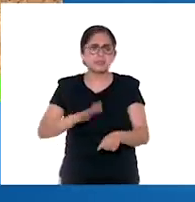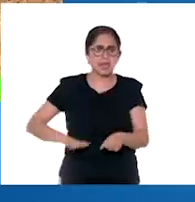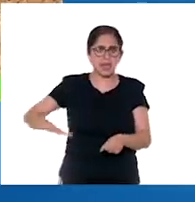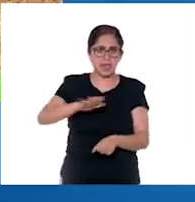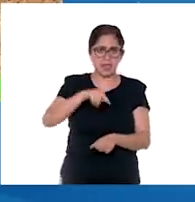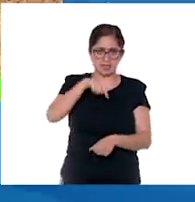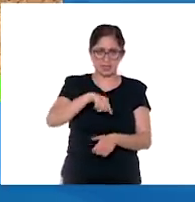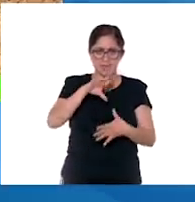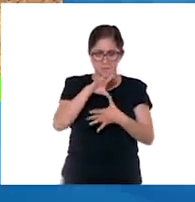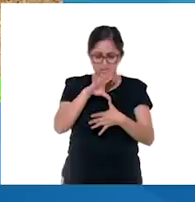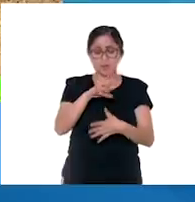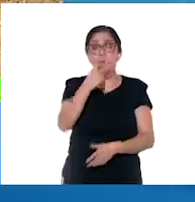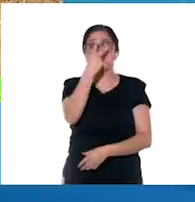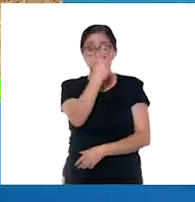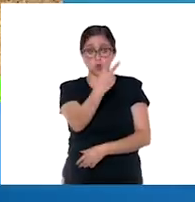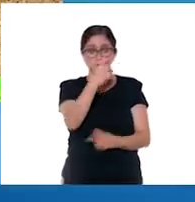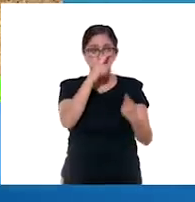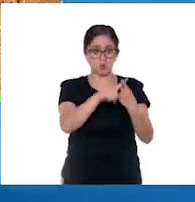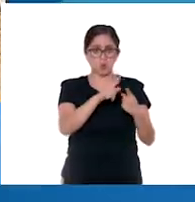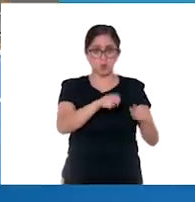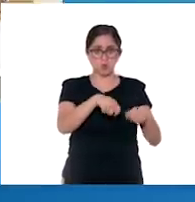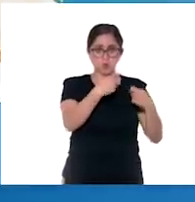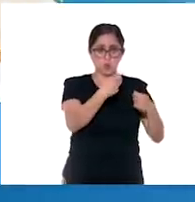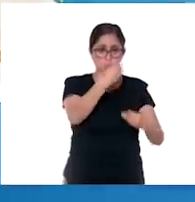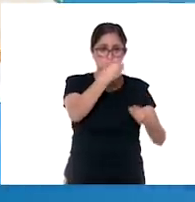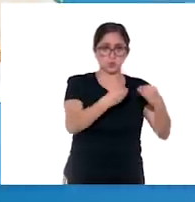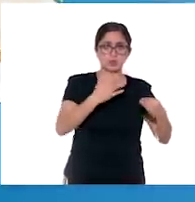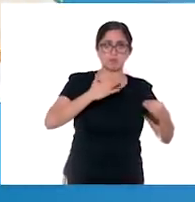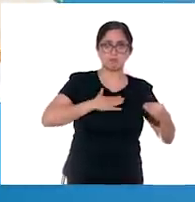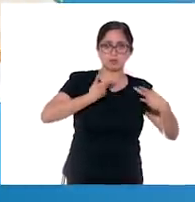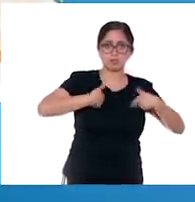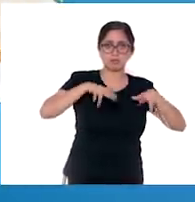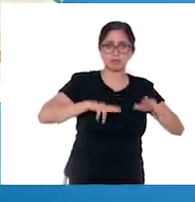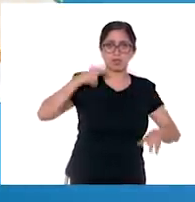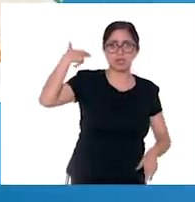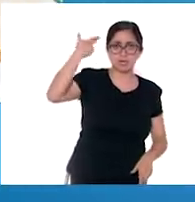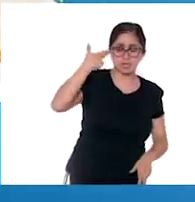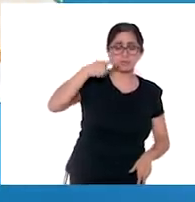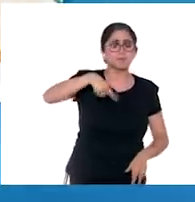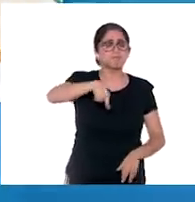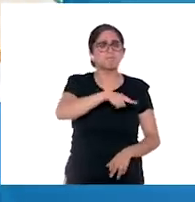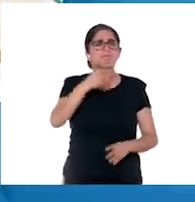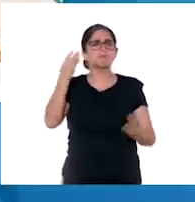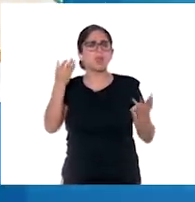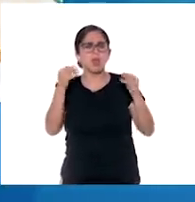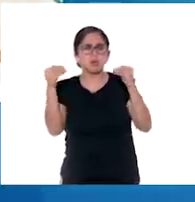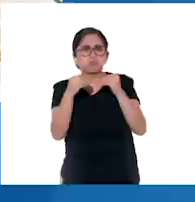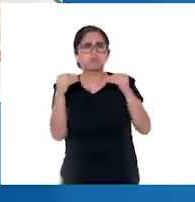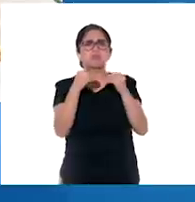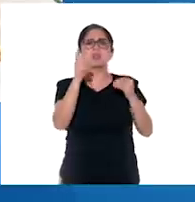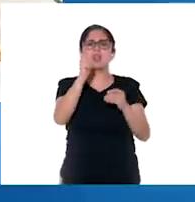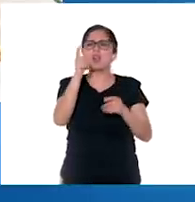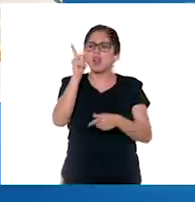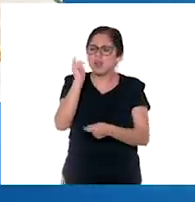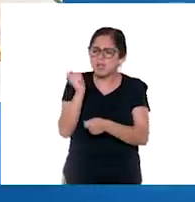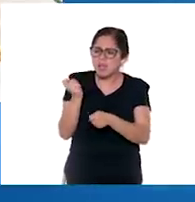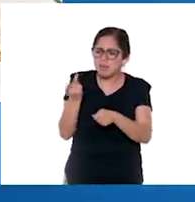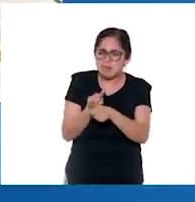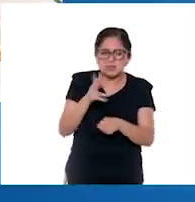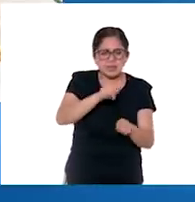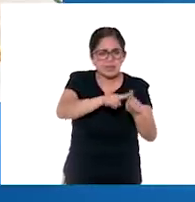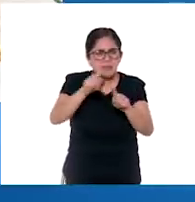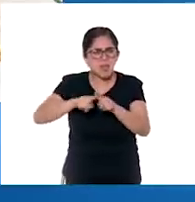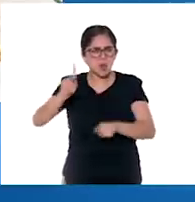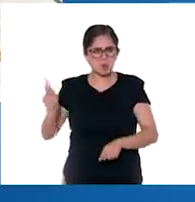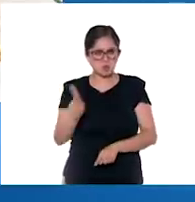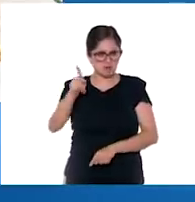audiencias que impartían justicia en nombre del rey. Las audiencias estaban al tanto de lo que pasaba en los pueblos indígenas, los